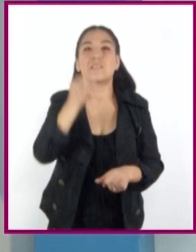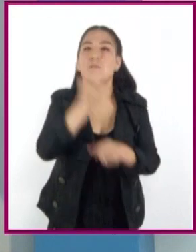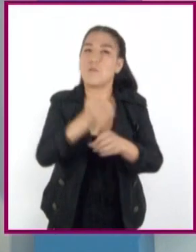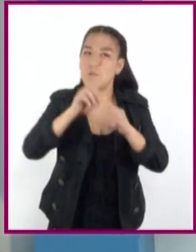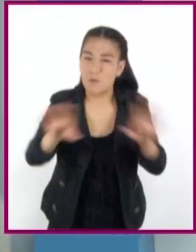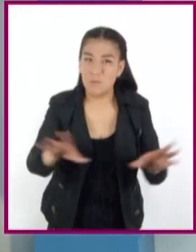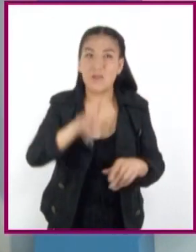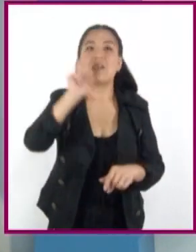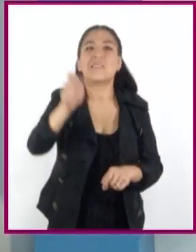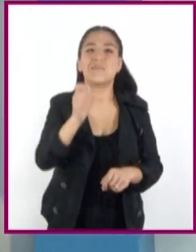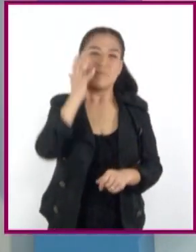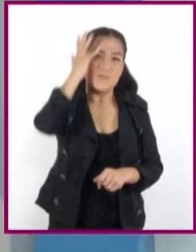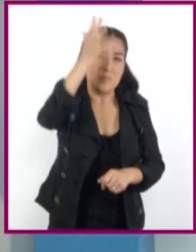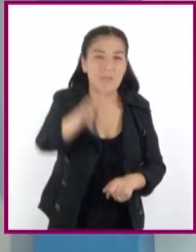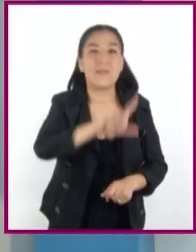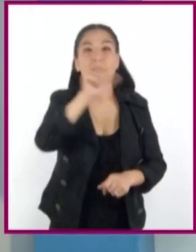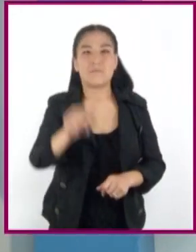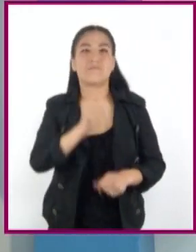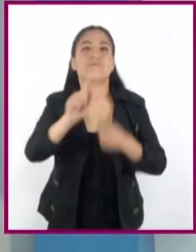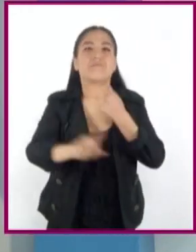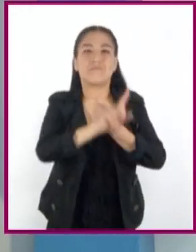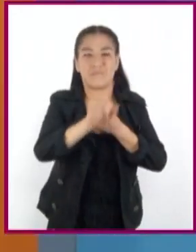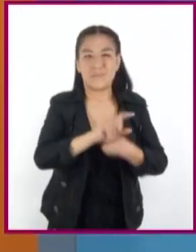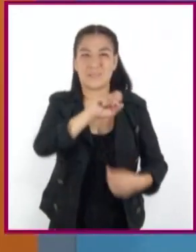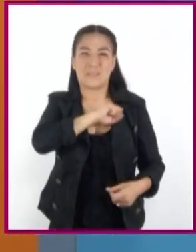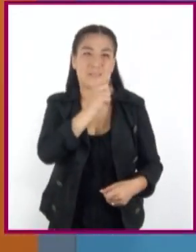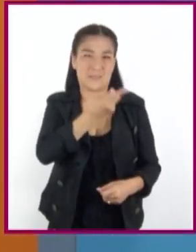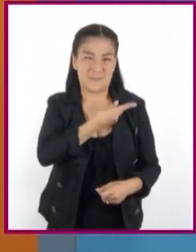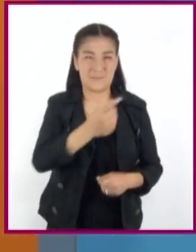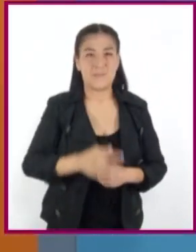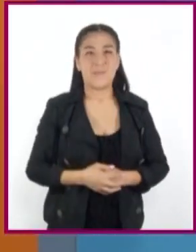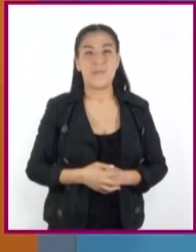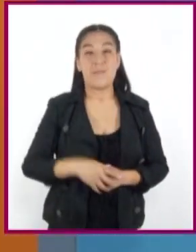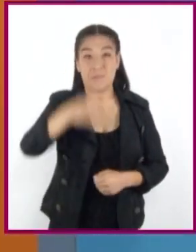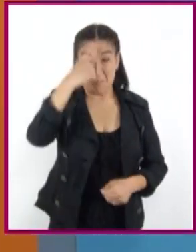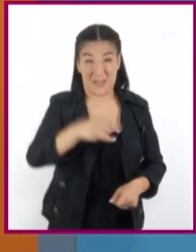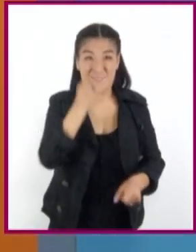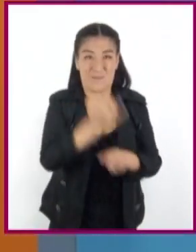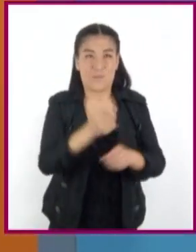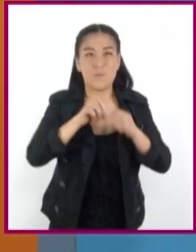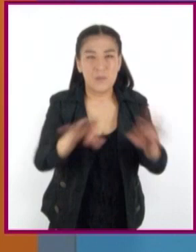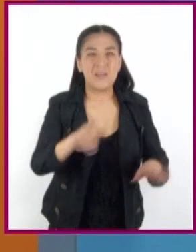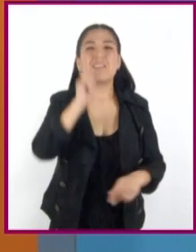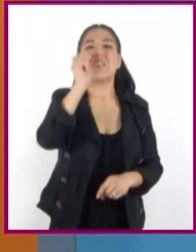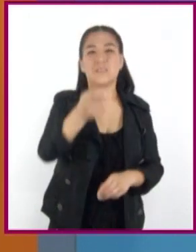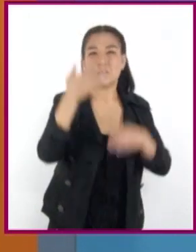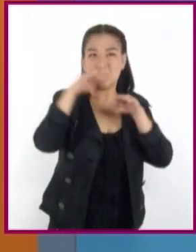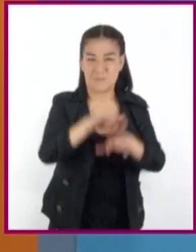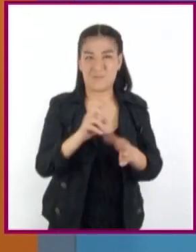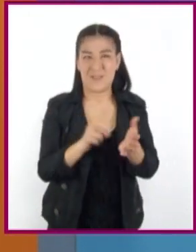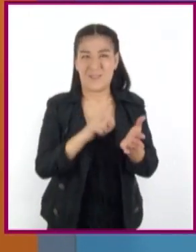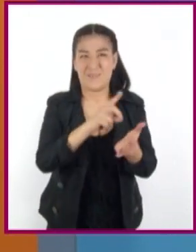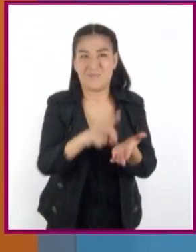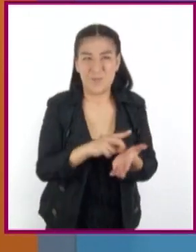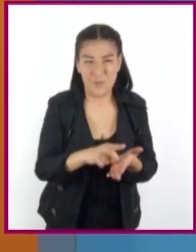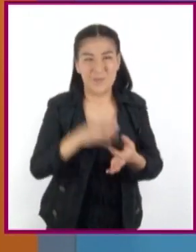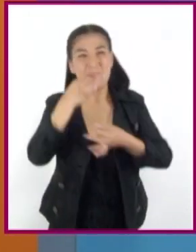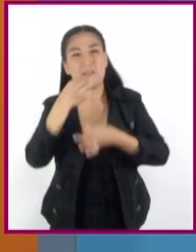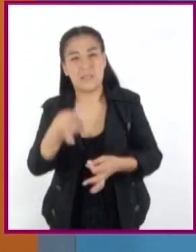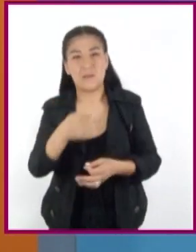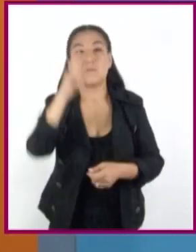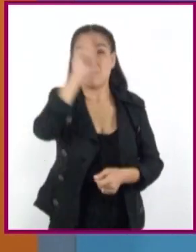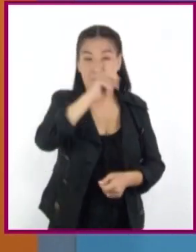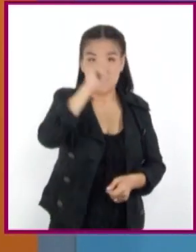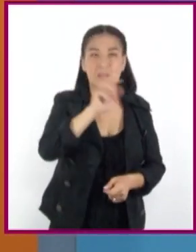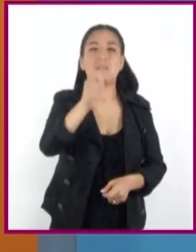que pueden tener en su salud e integridad. Para informarse en lo que concierne a las adicciones, es recomendable